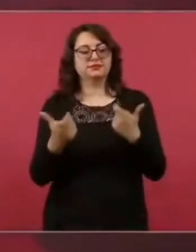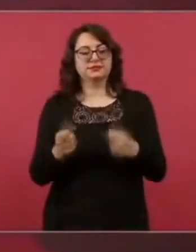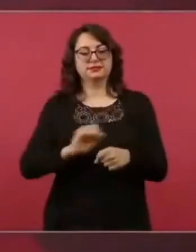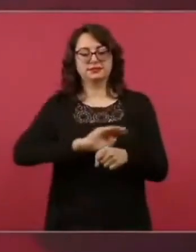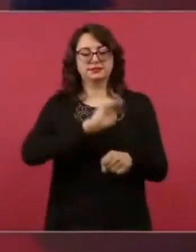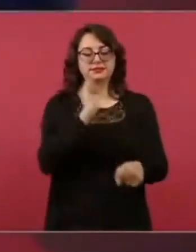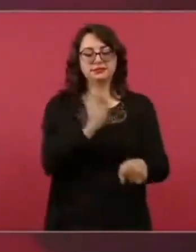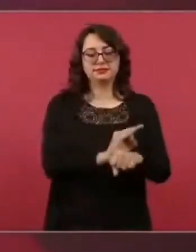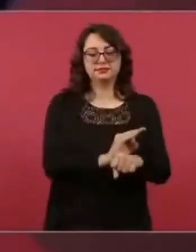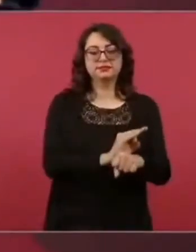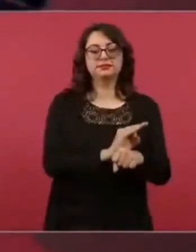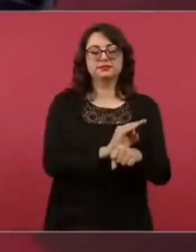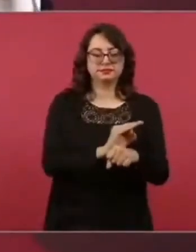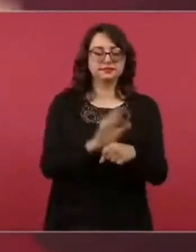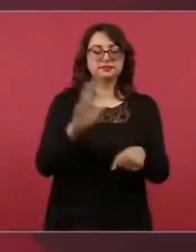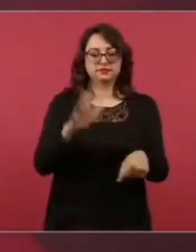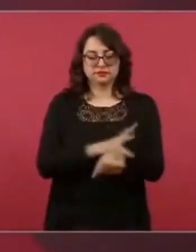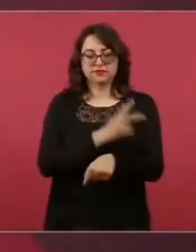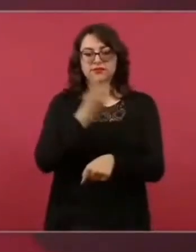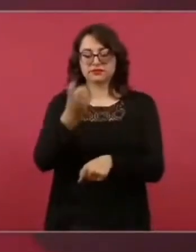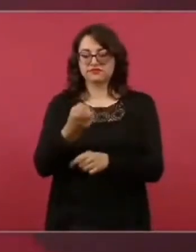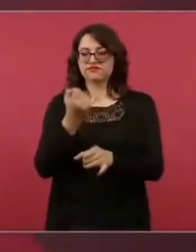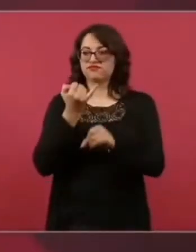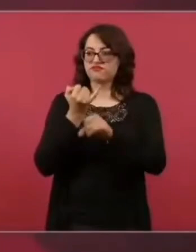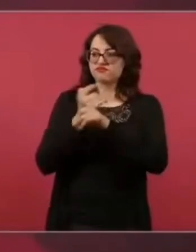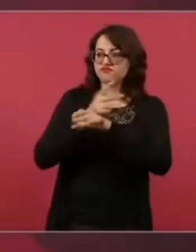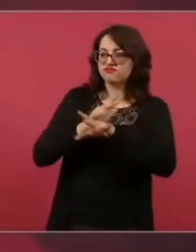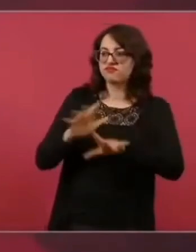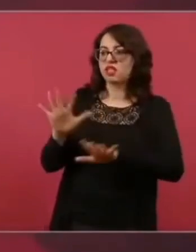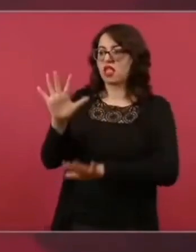y que por eso manipulan,